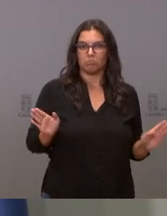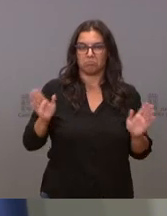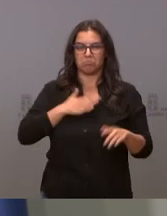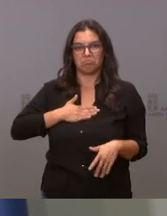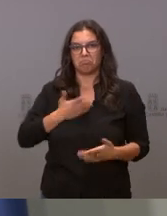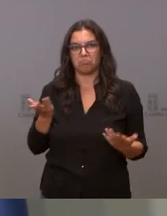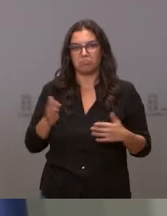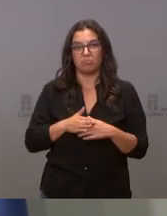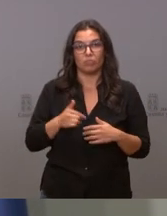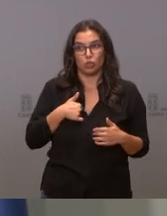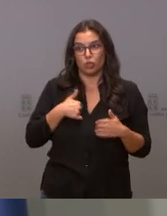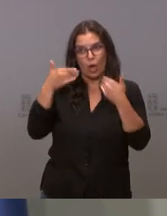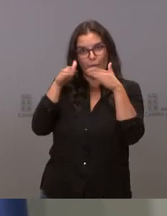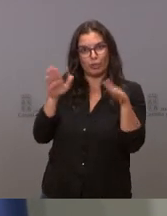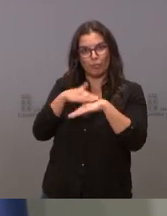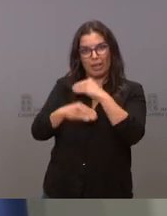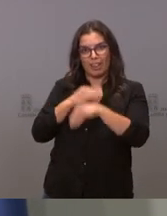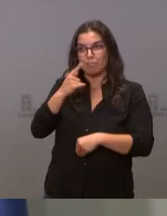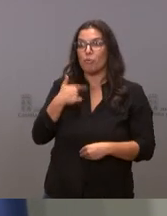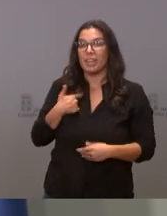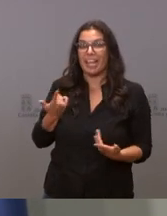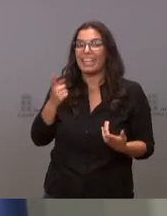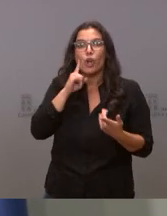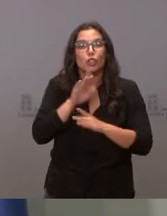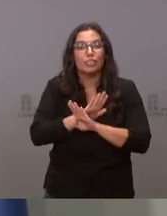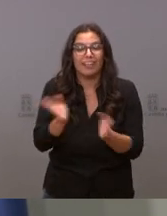y si yo estoy dispuesto a hacerlo pero dígamelo es que no lo sé